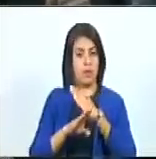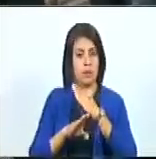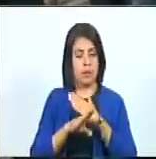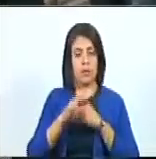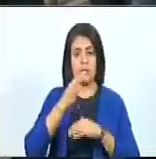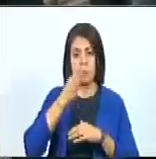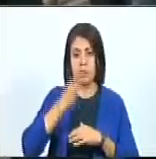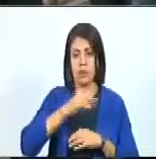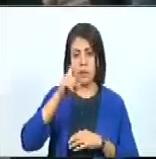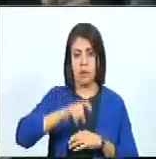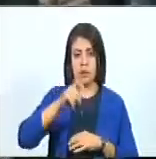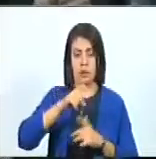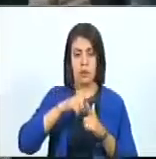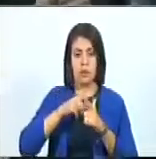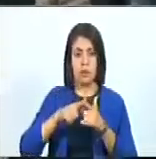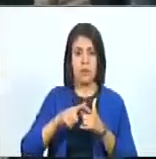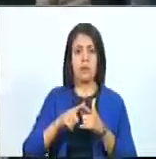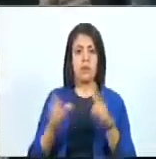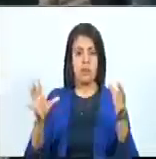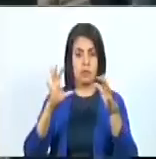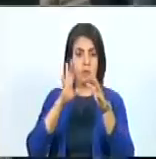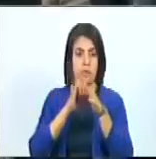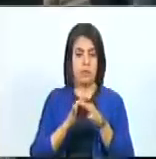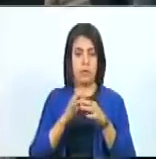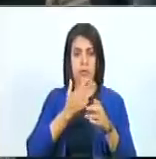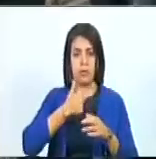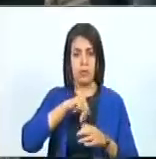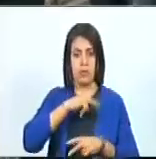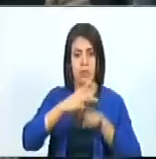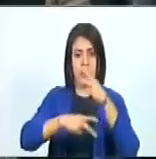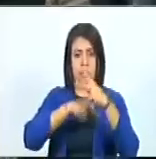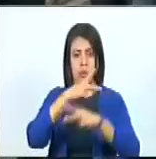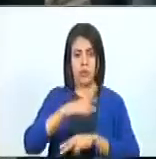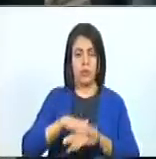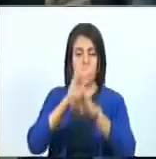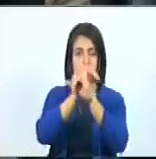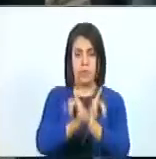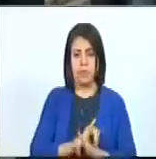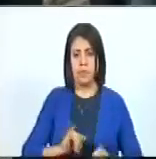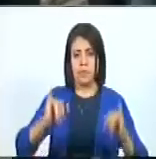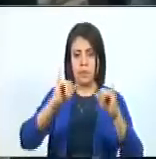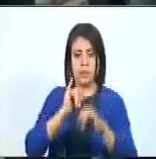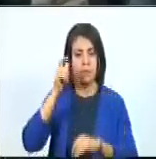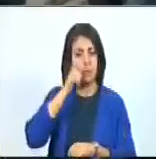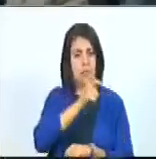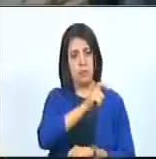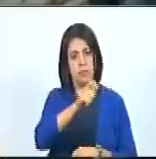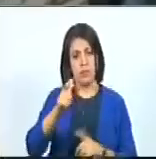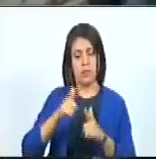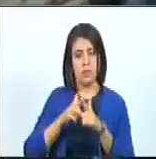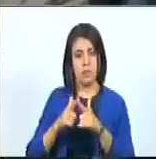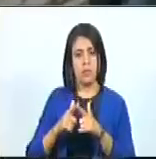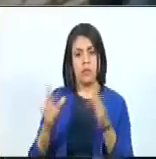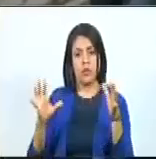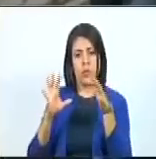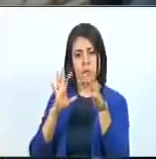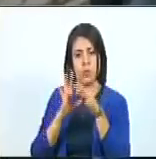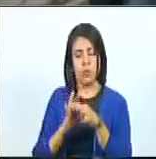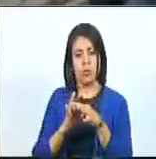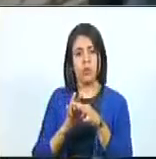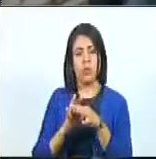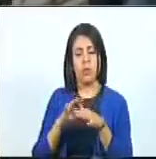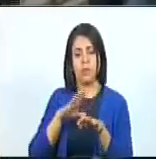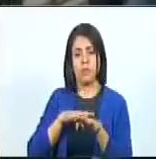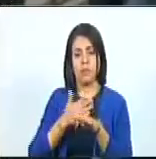necesidad de consolidar nuestros procesos de independencia, de soberanía, y unirnos en función